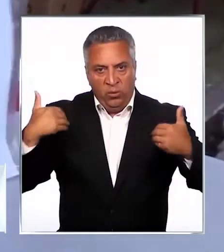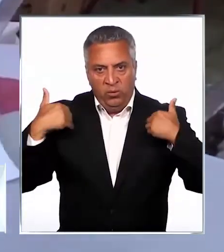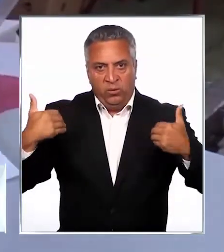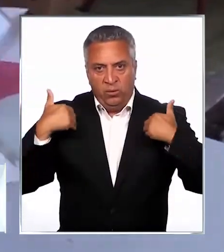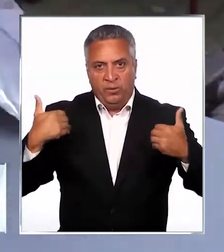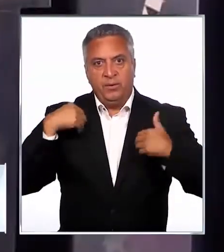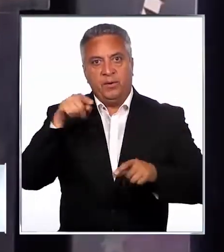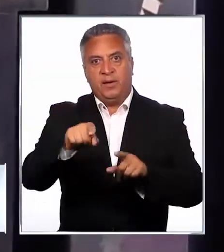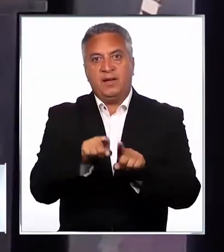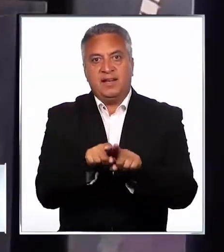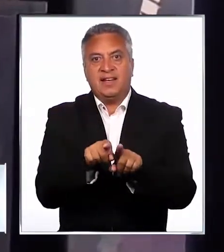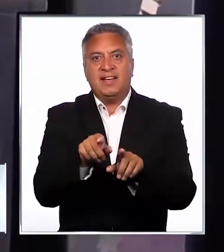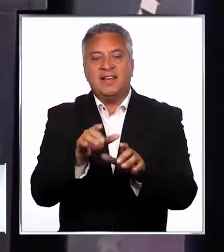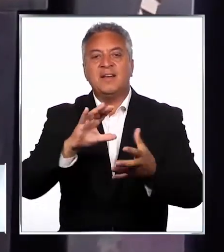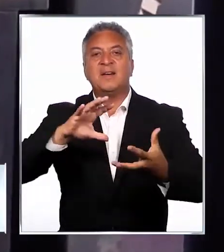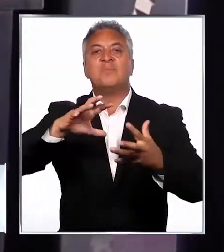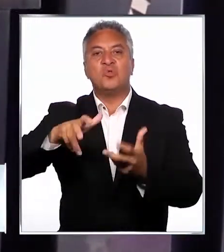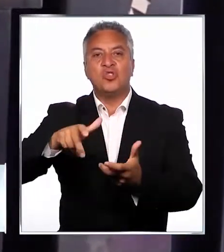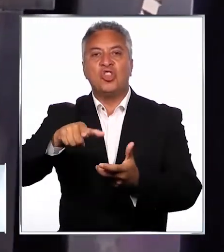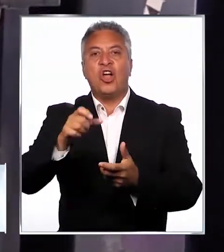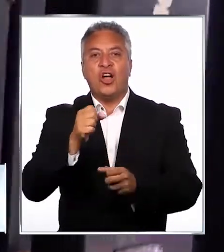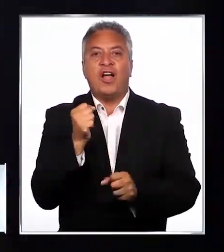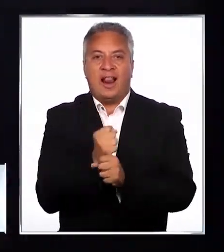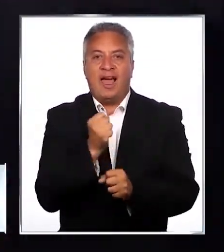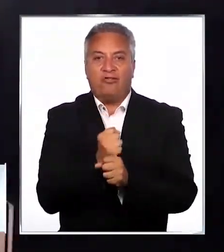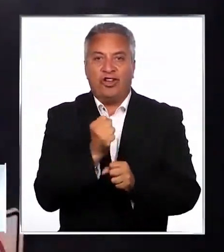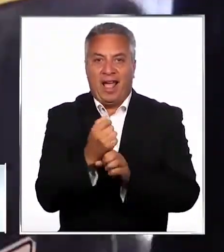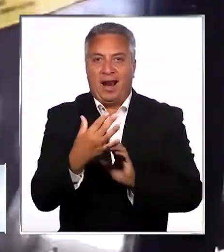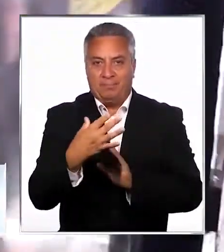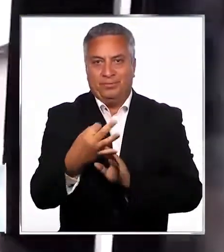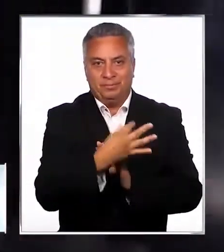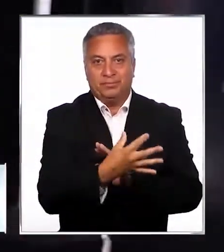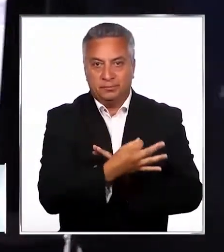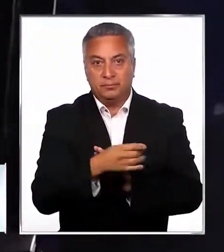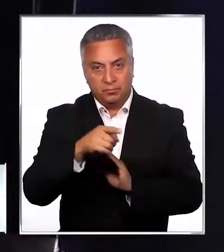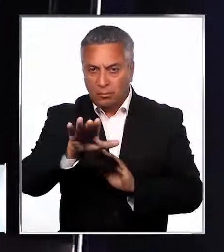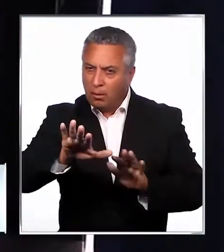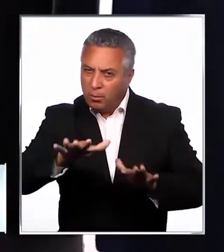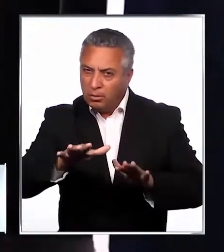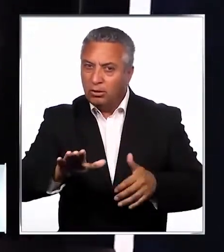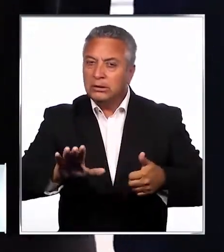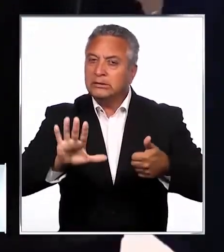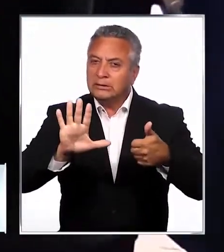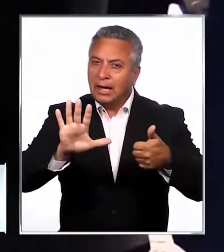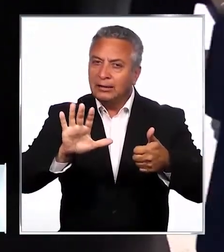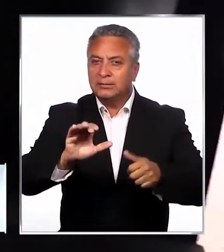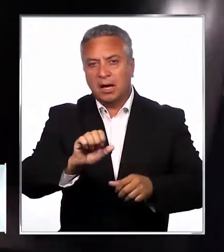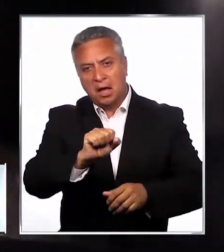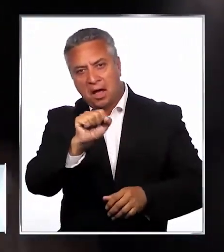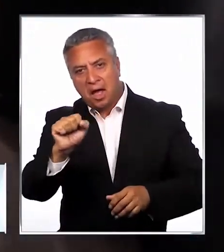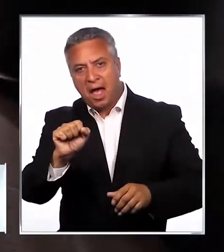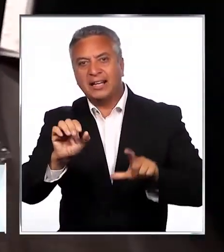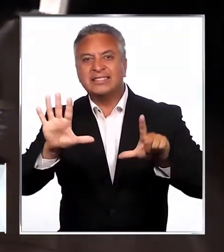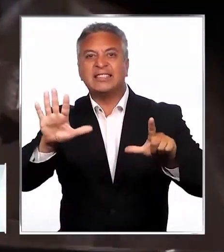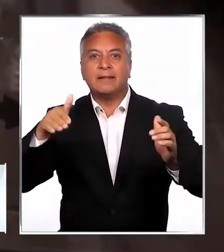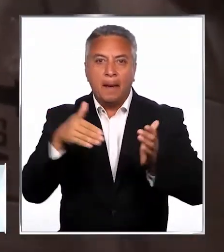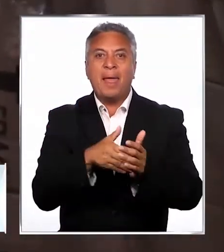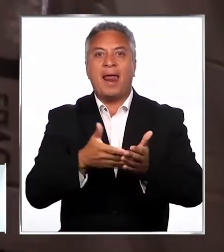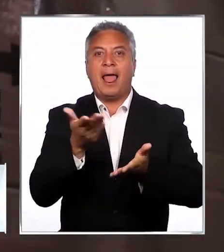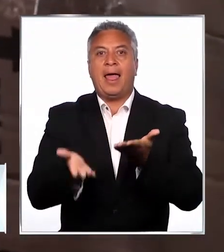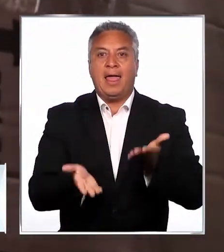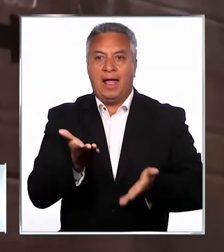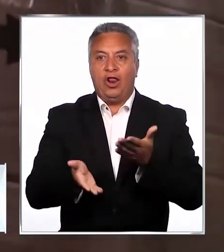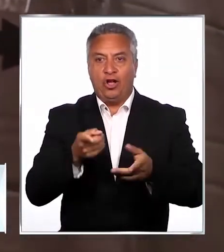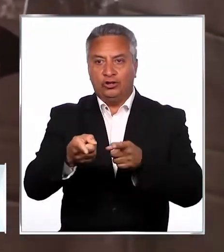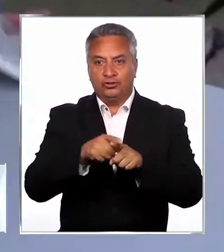por ende insertados en el mundo laboral. Hoy en día en el centro de reciclaje se procesa de 6 a 7 toneladas de elementos